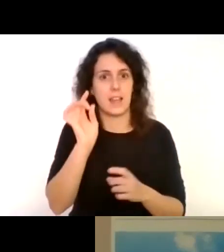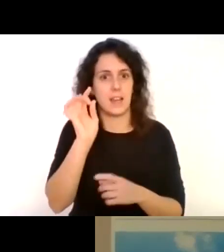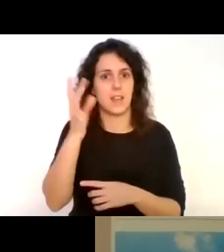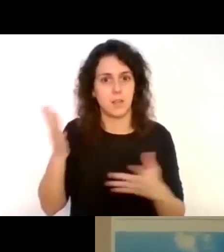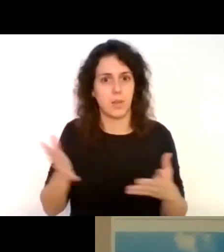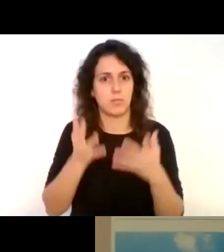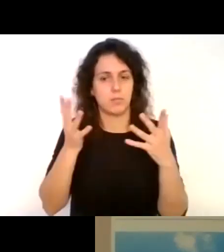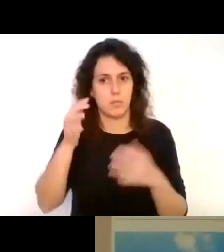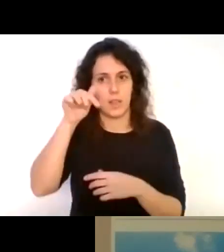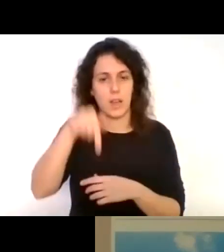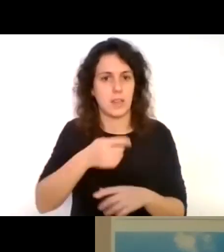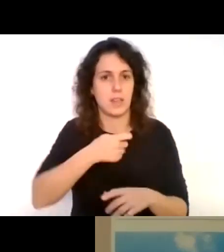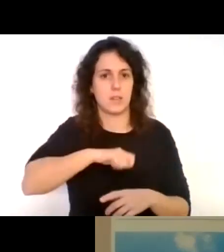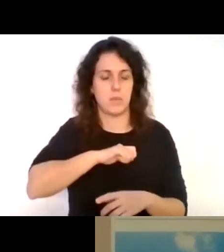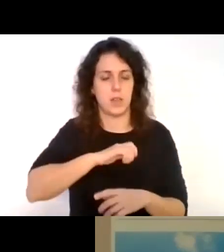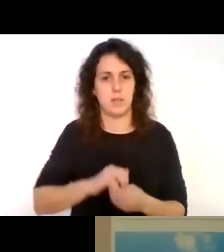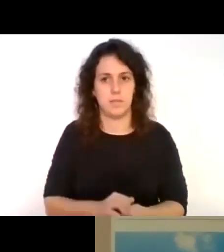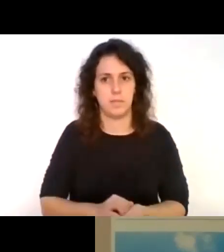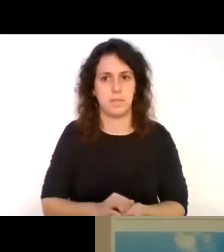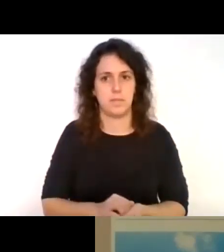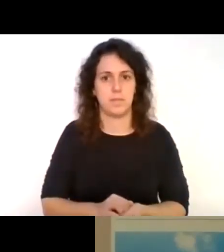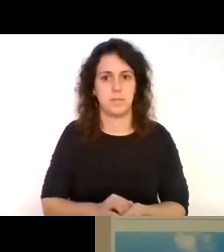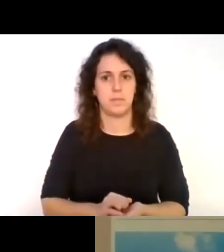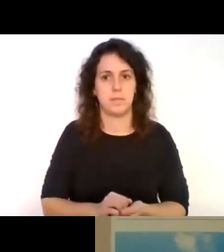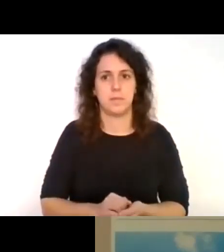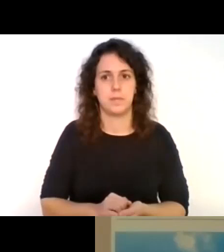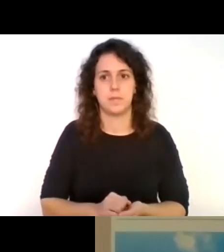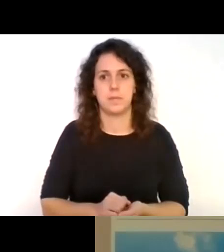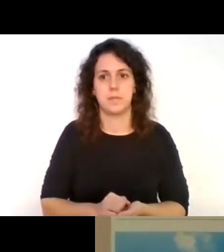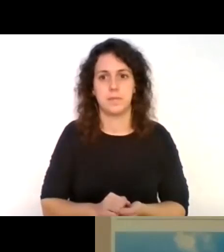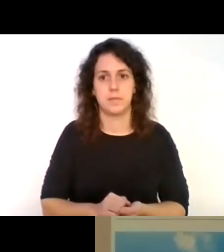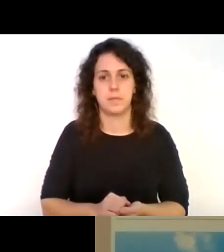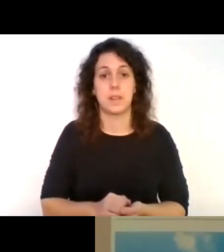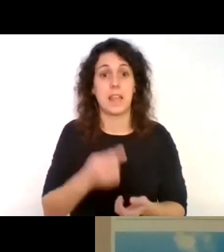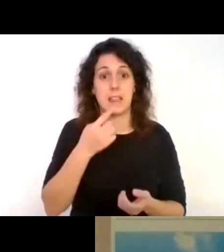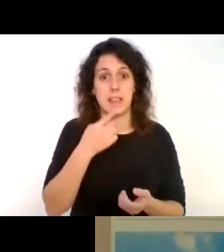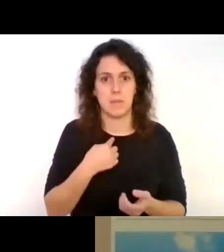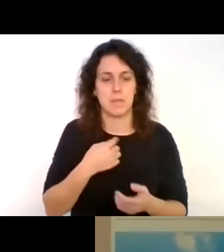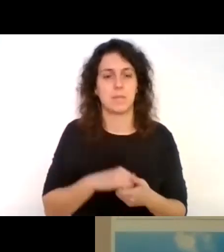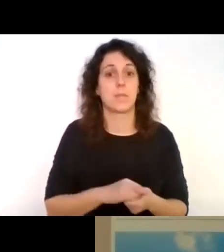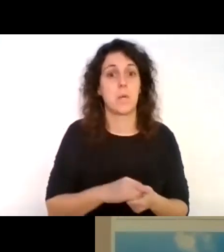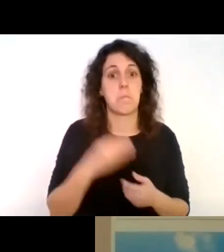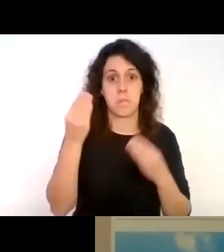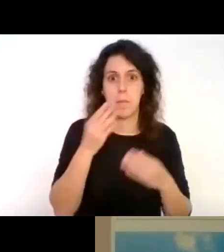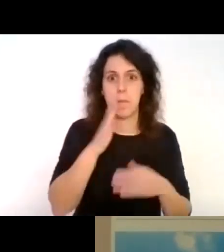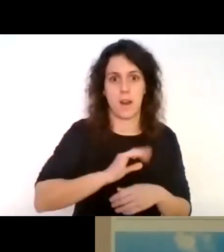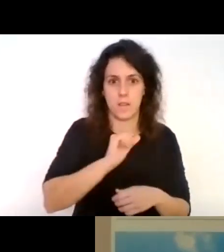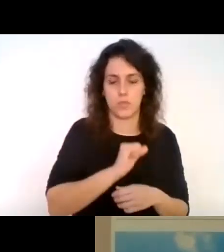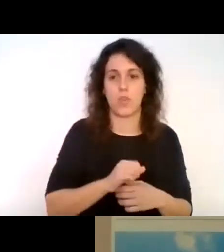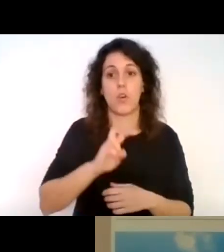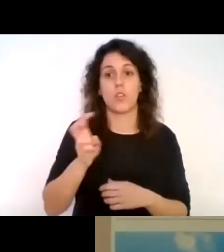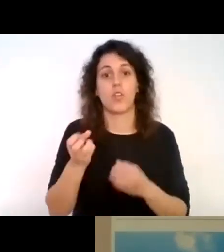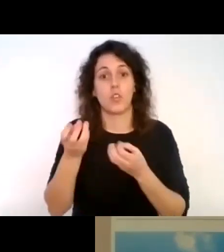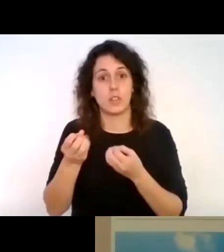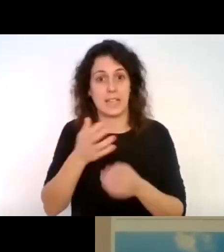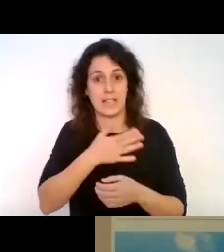en España. Bueno, sí. Dime, Felipe. Me parece fantástico. Lo otro que quería contar igual es